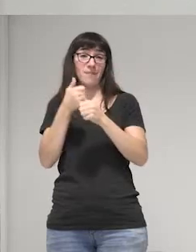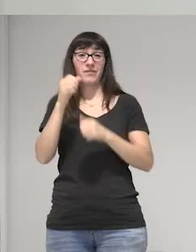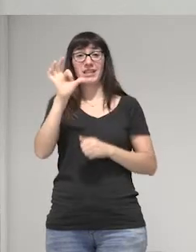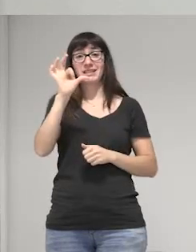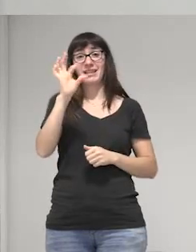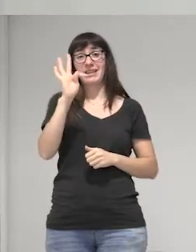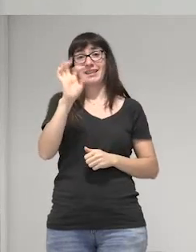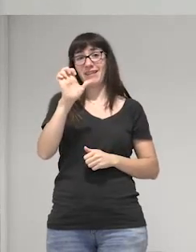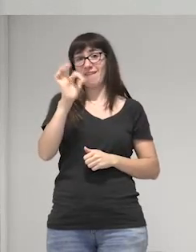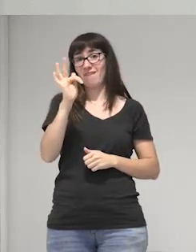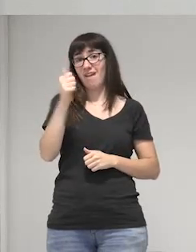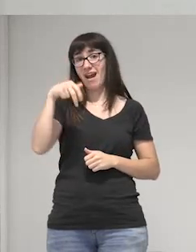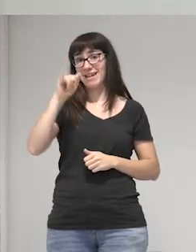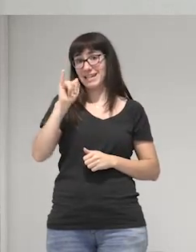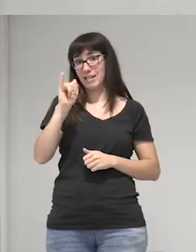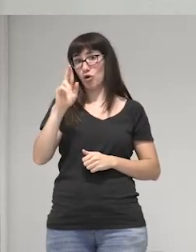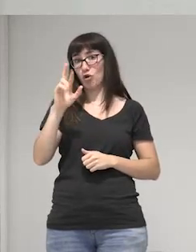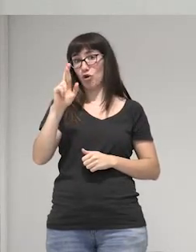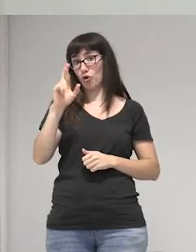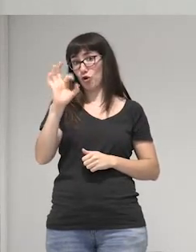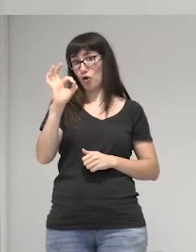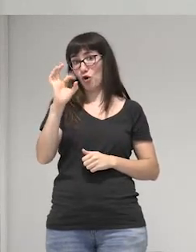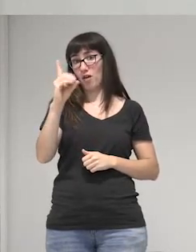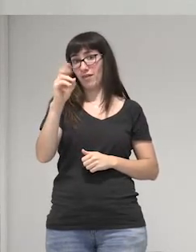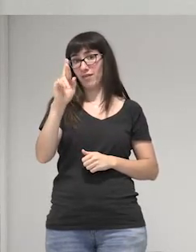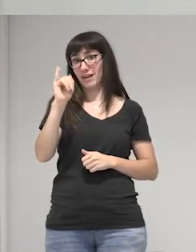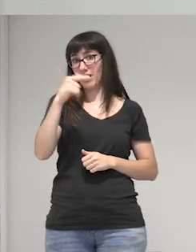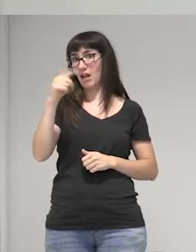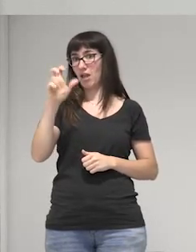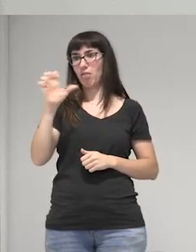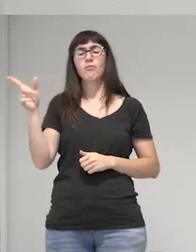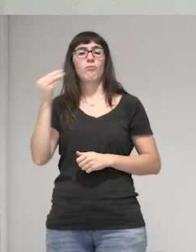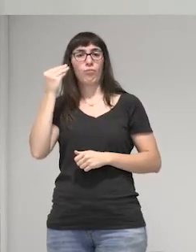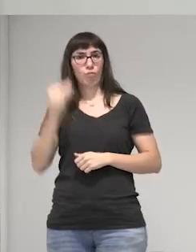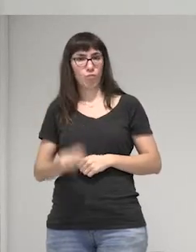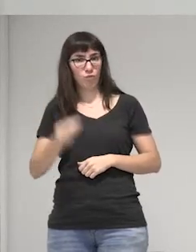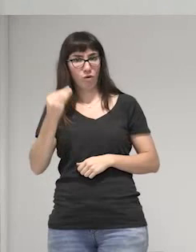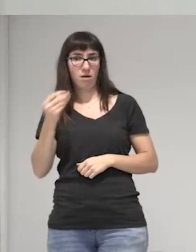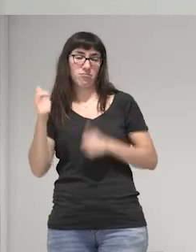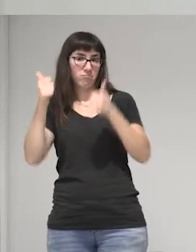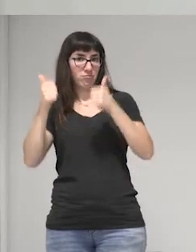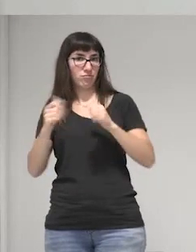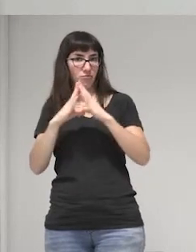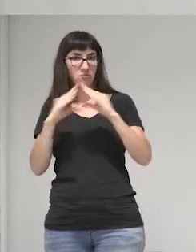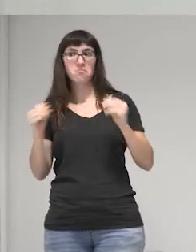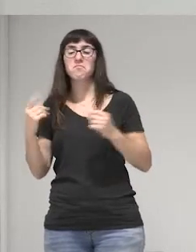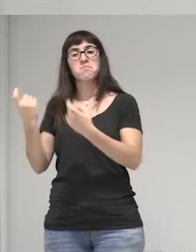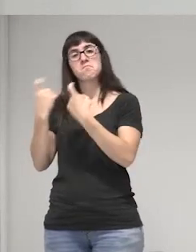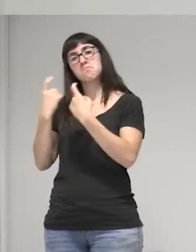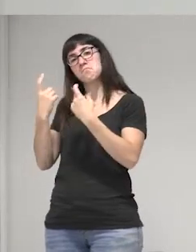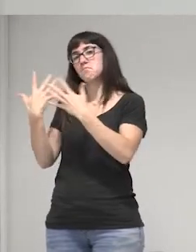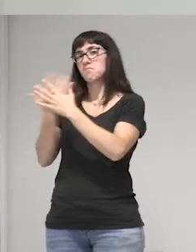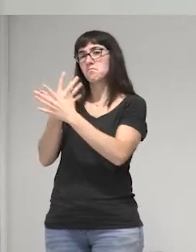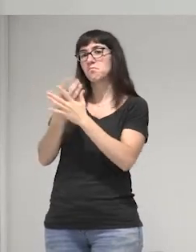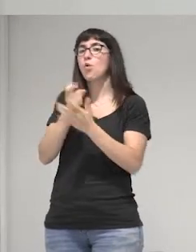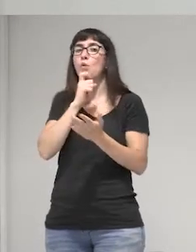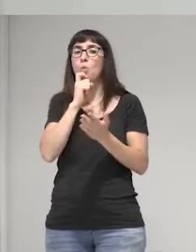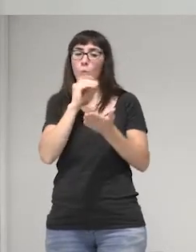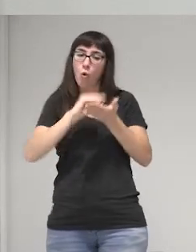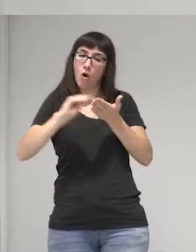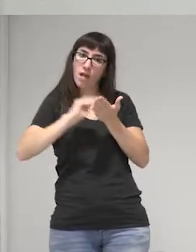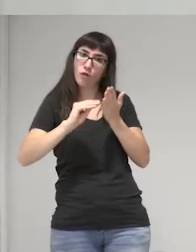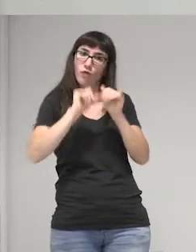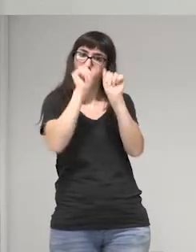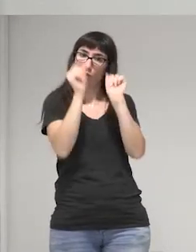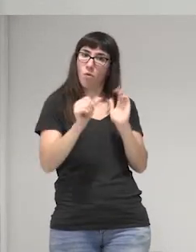Stephanie Rodríguez pues muy buena nos terminó de como también de hacerle cuestiones de redacción a la